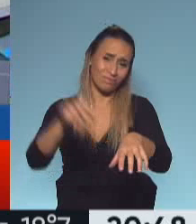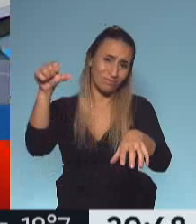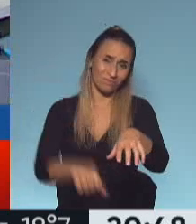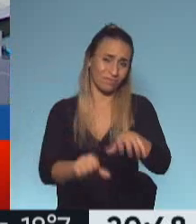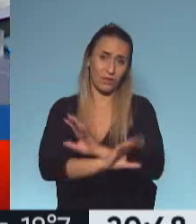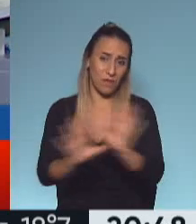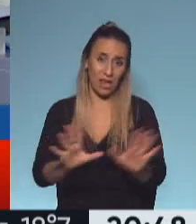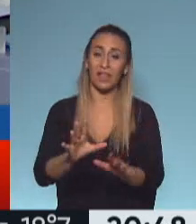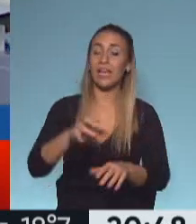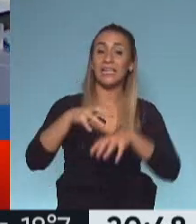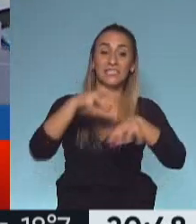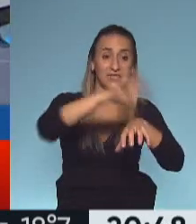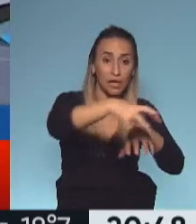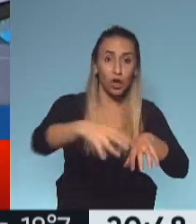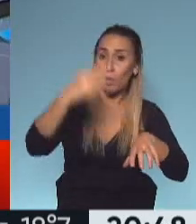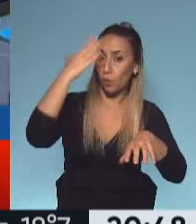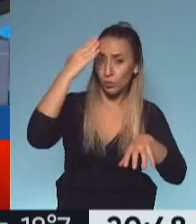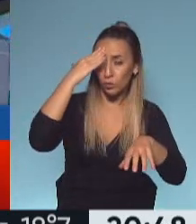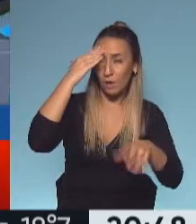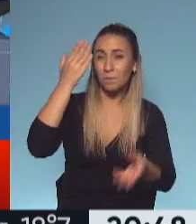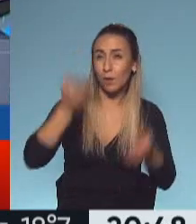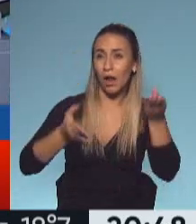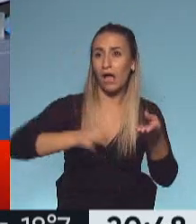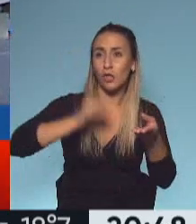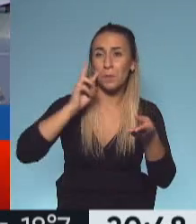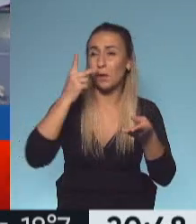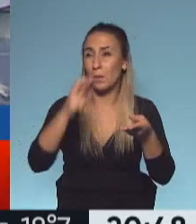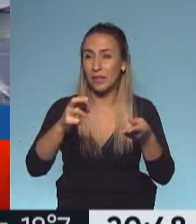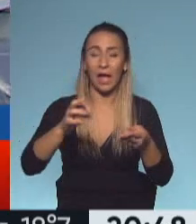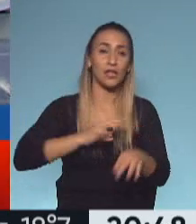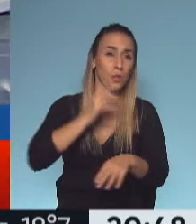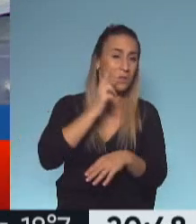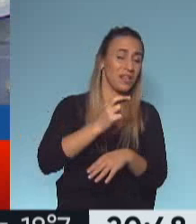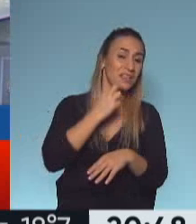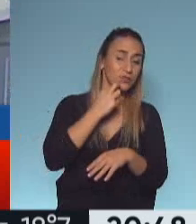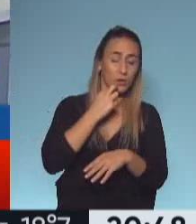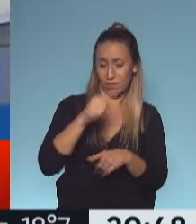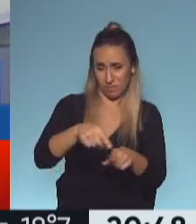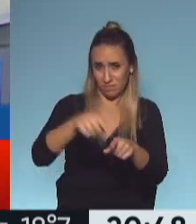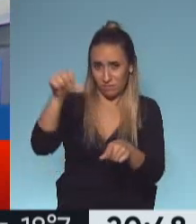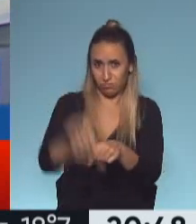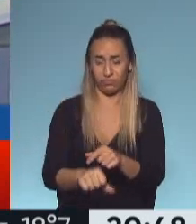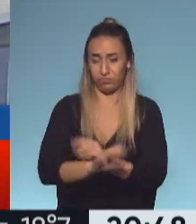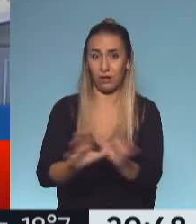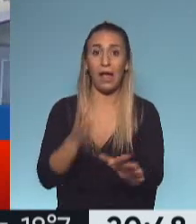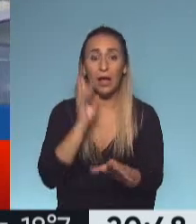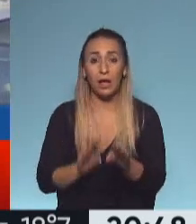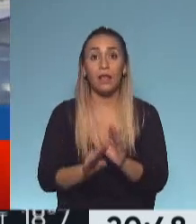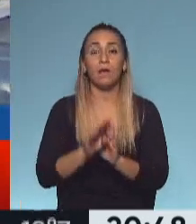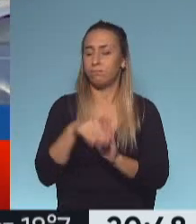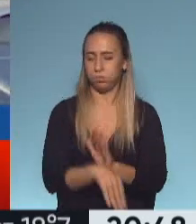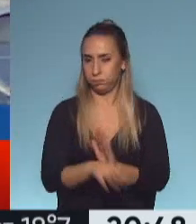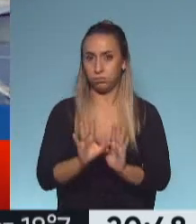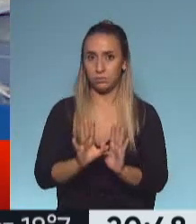turismo, que si uno lo compara efectivamente con 2020, con 2019, no han podido repuntar prácticamente nada. Si bien las vacaciones veranías